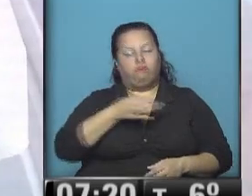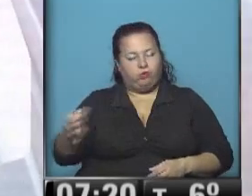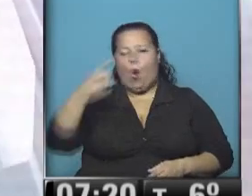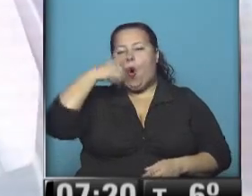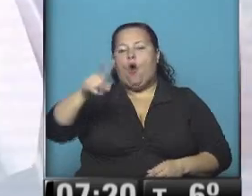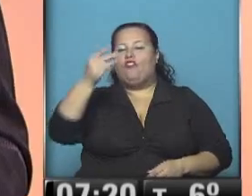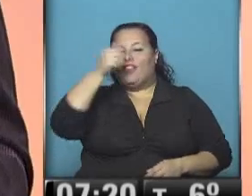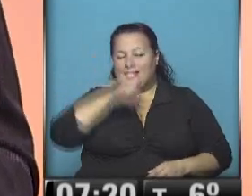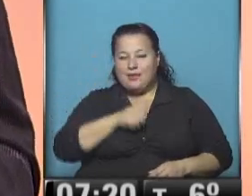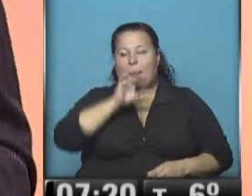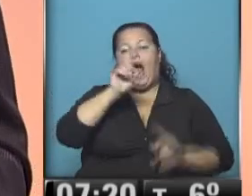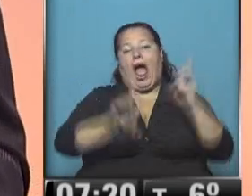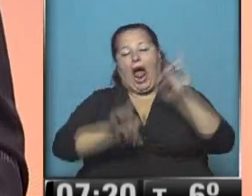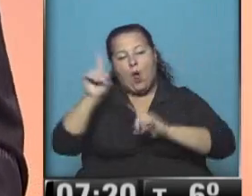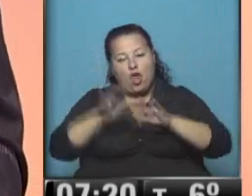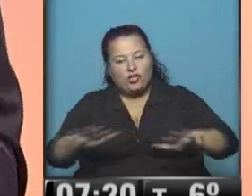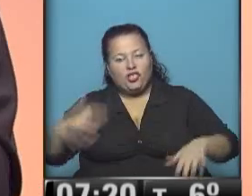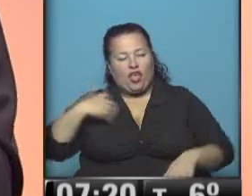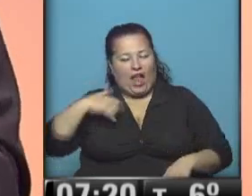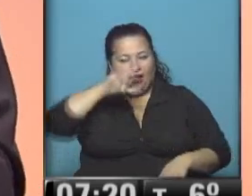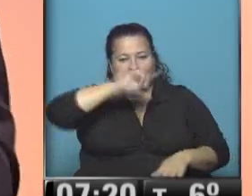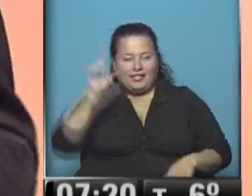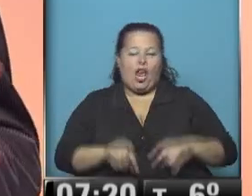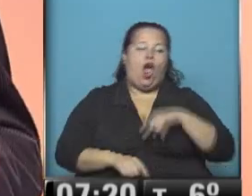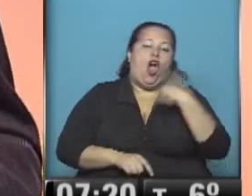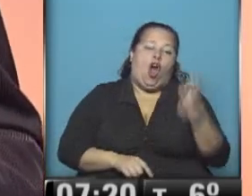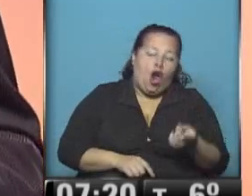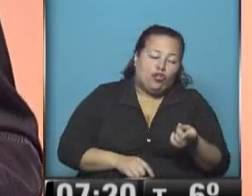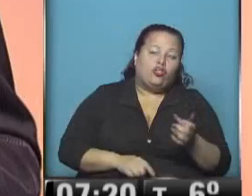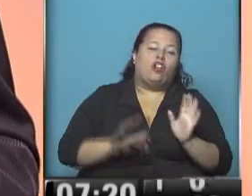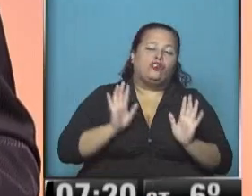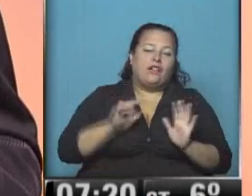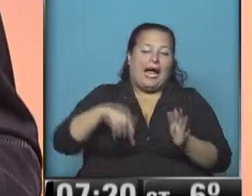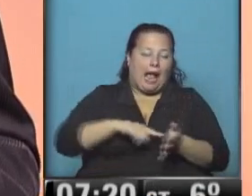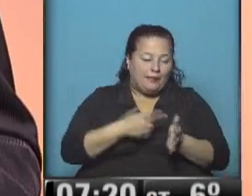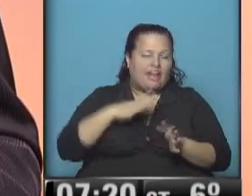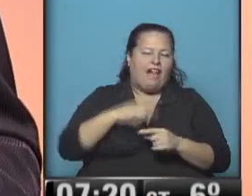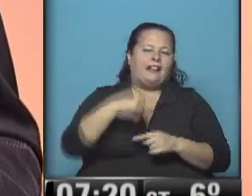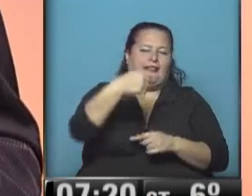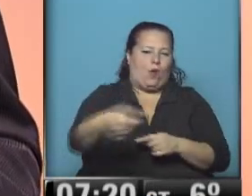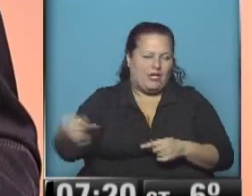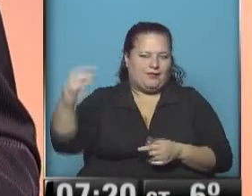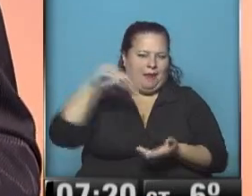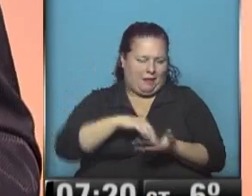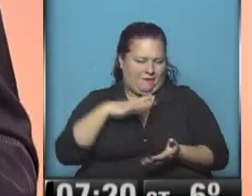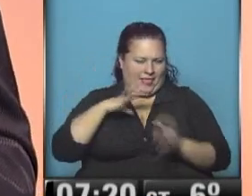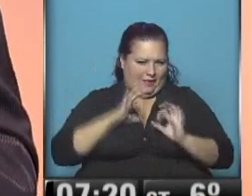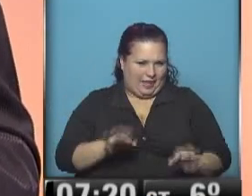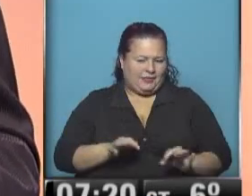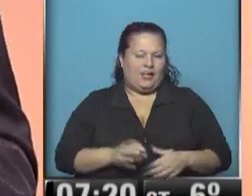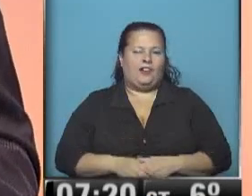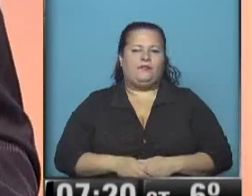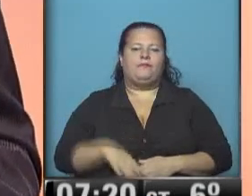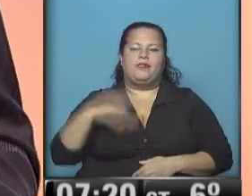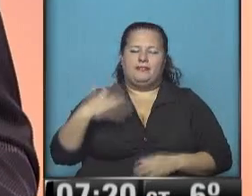el último fin de semana para algunos chicos del país. Otro, para otros como el de Capital Federal, todavía falta una semana más. Tenemos